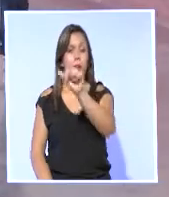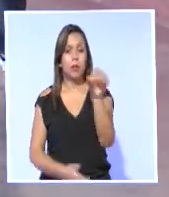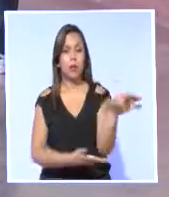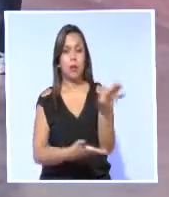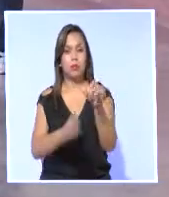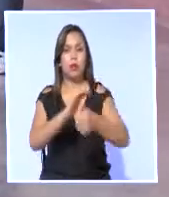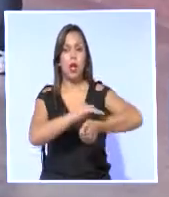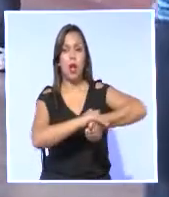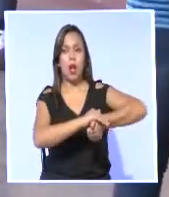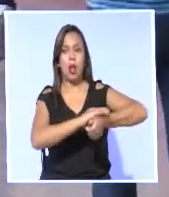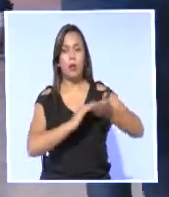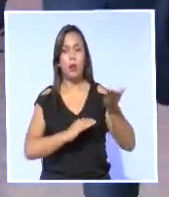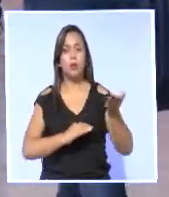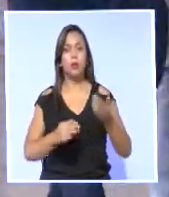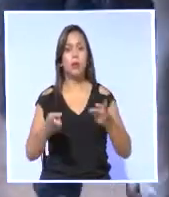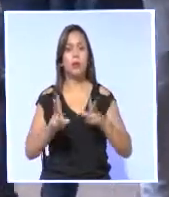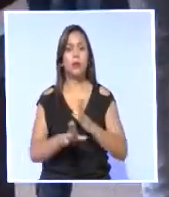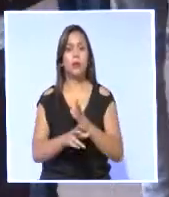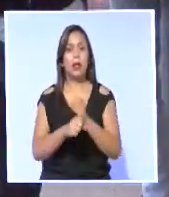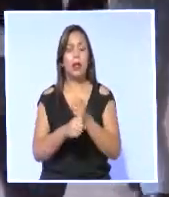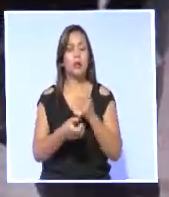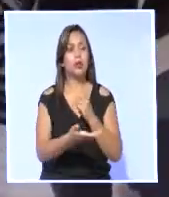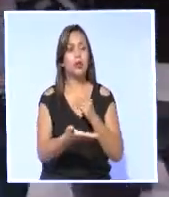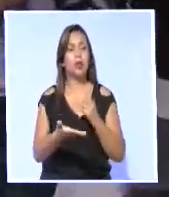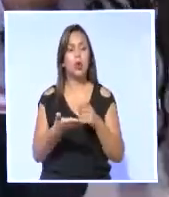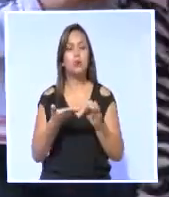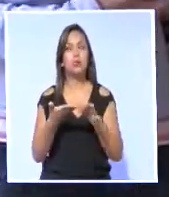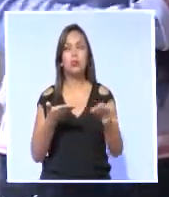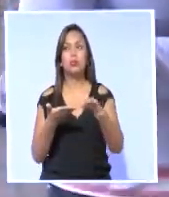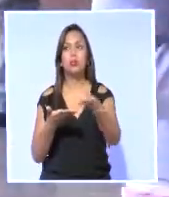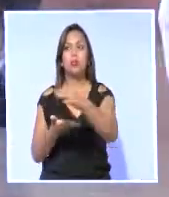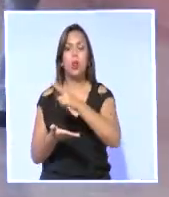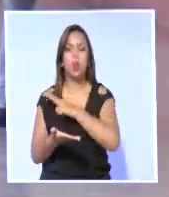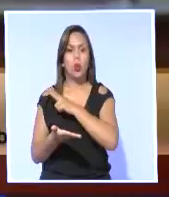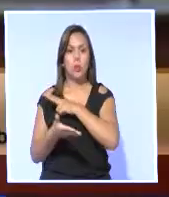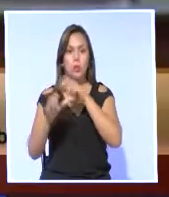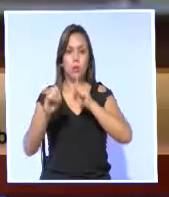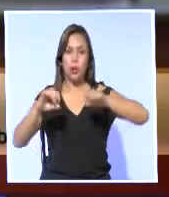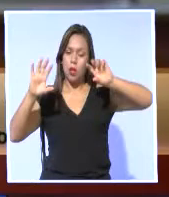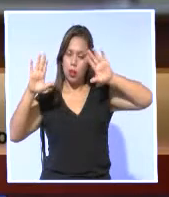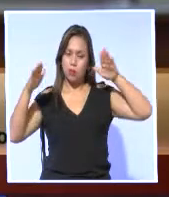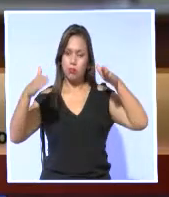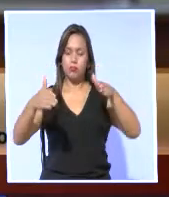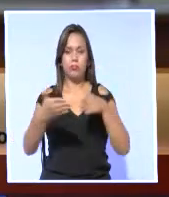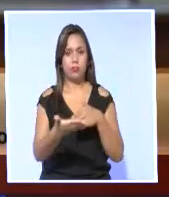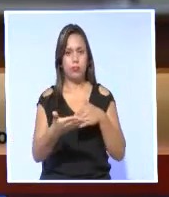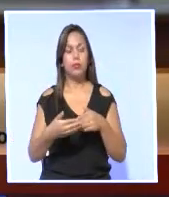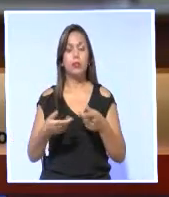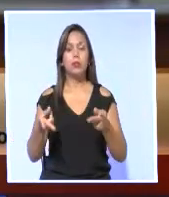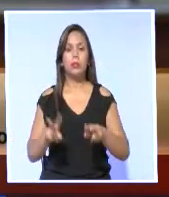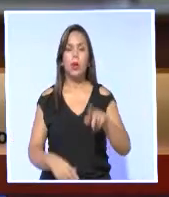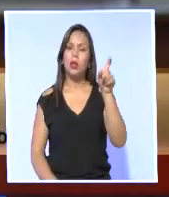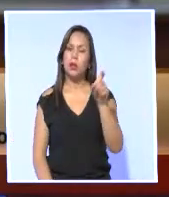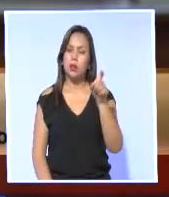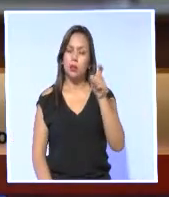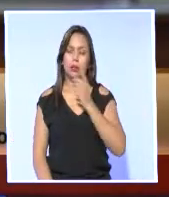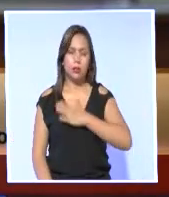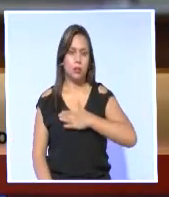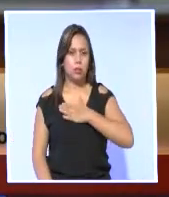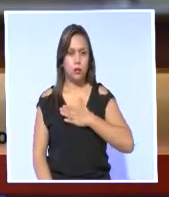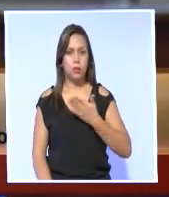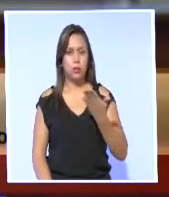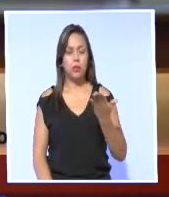Galápagos. Allí propuso la creación de sedes y extensiones universitarias para la región. Asimismo, es necesario que se